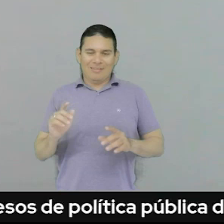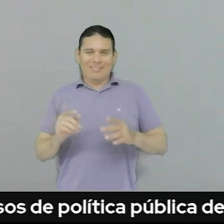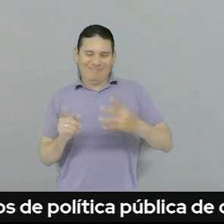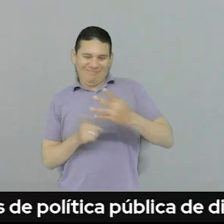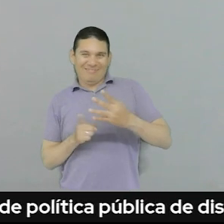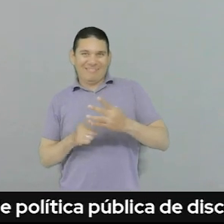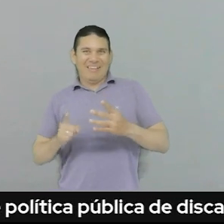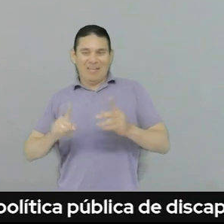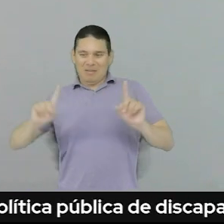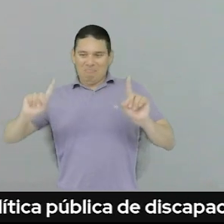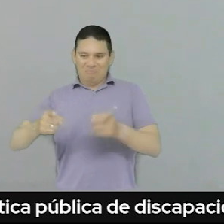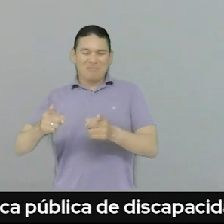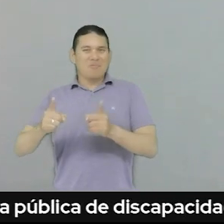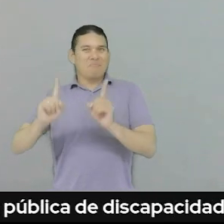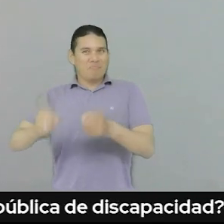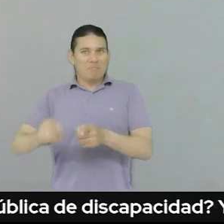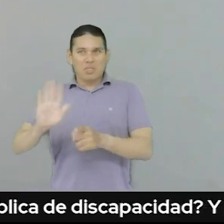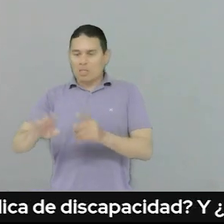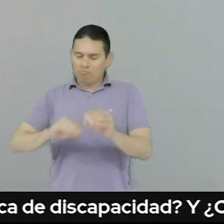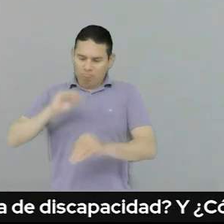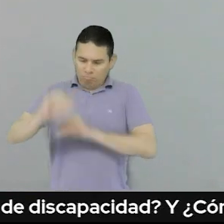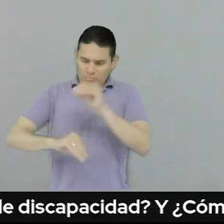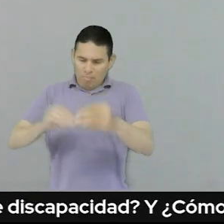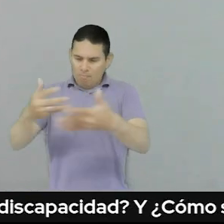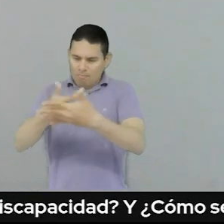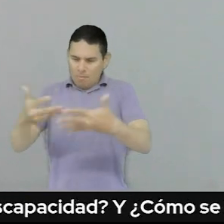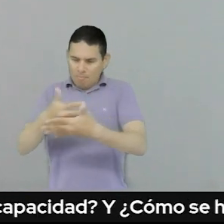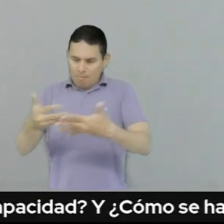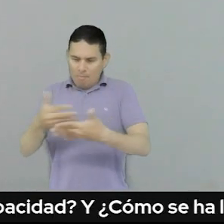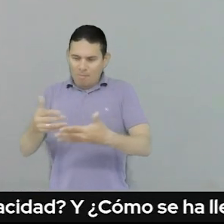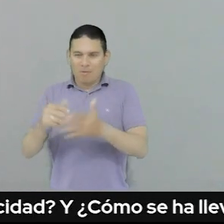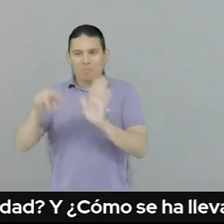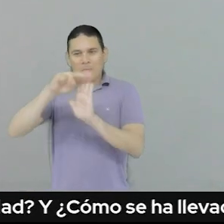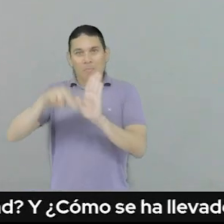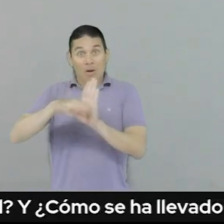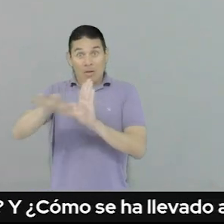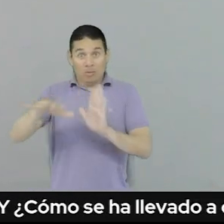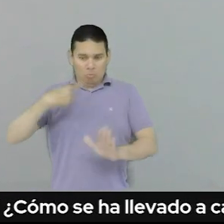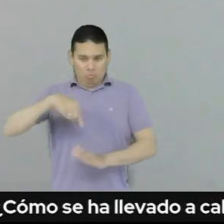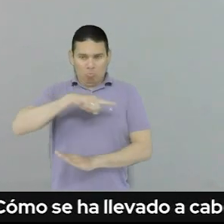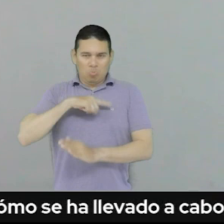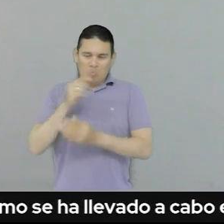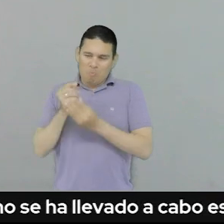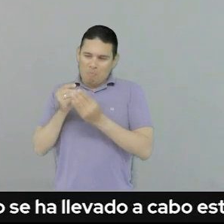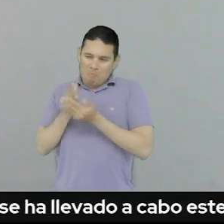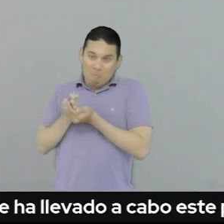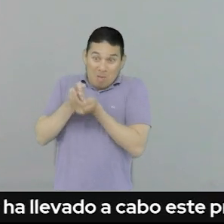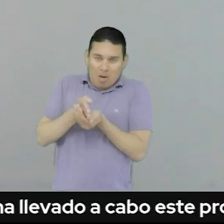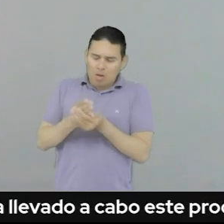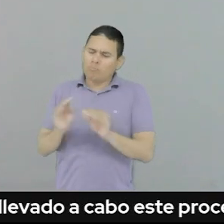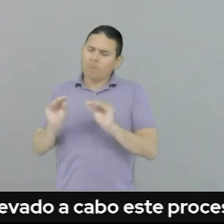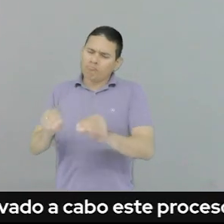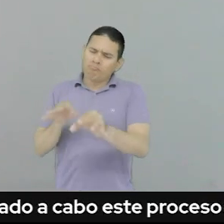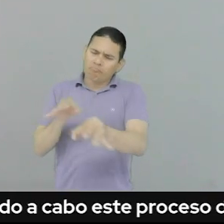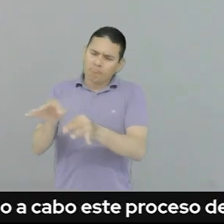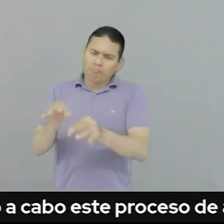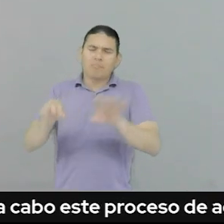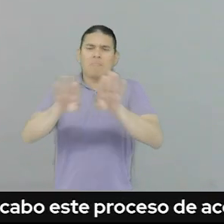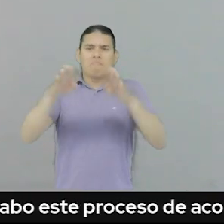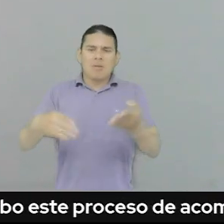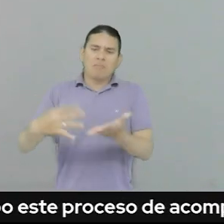formulación de la política pública de discapacidad. Nosotros orientamos metodológicamente todo el proceso de